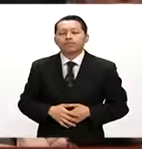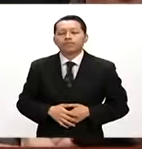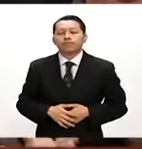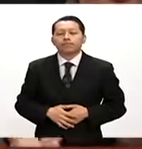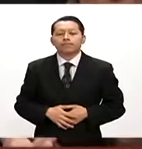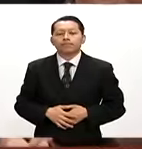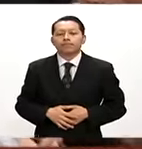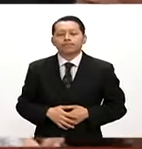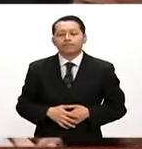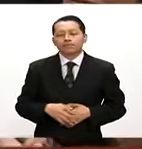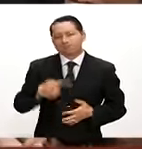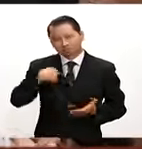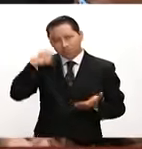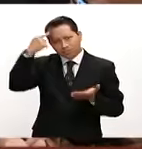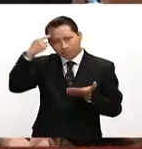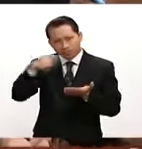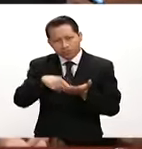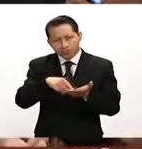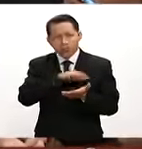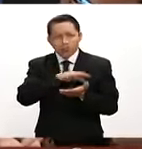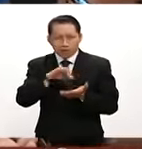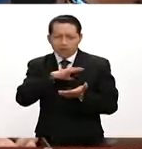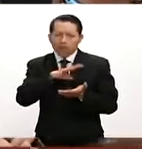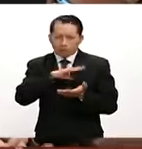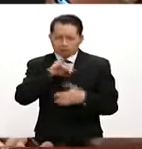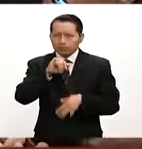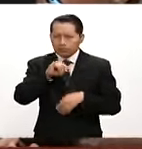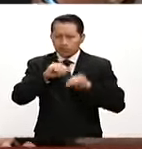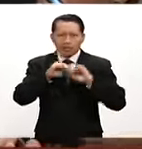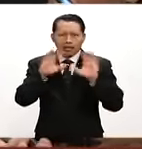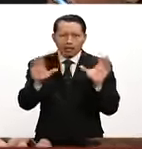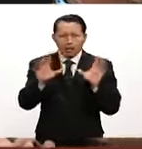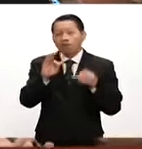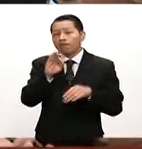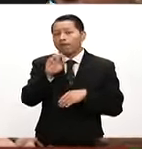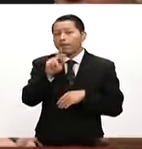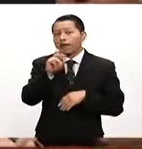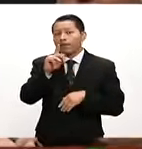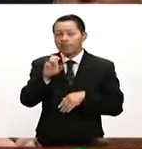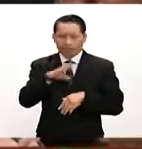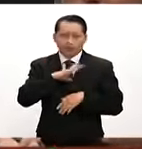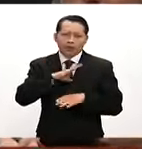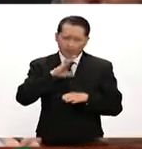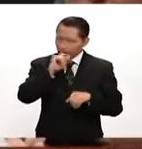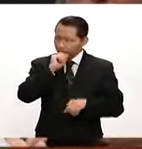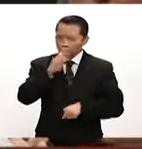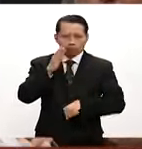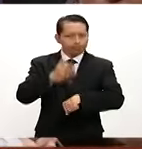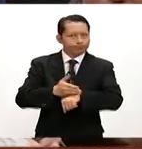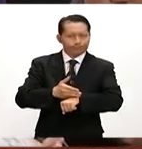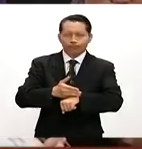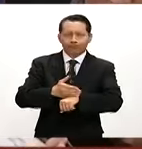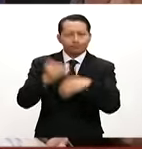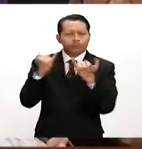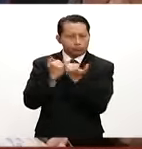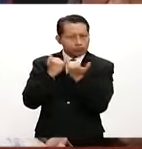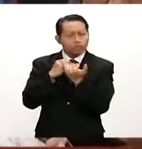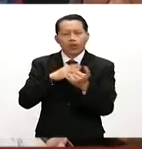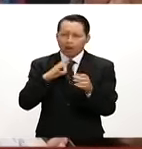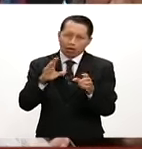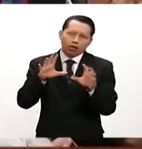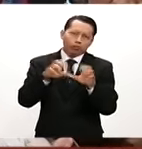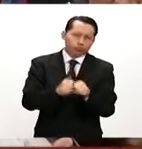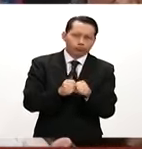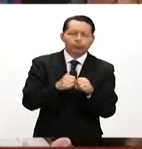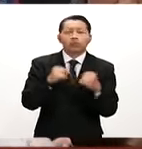Yo creo que ha habido consecuencias claras. La FEPADE ha ejercitado acción penal. Ha habido personas detenidas.